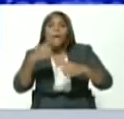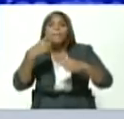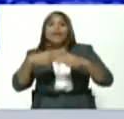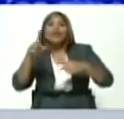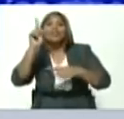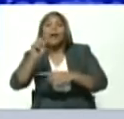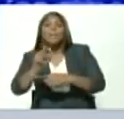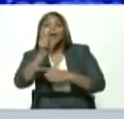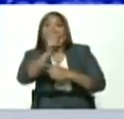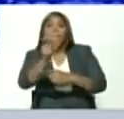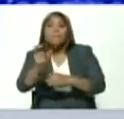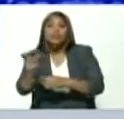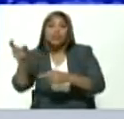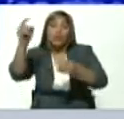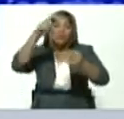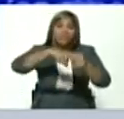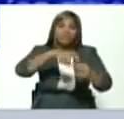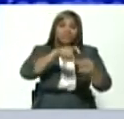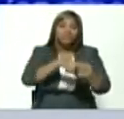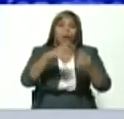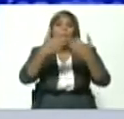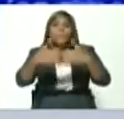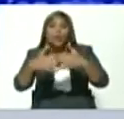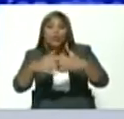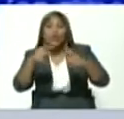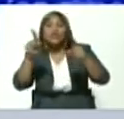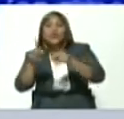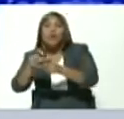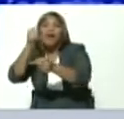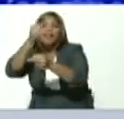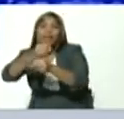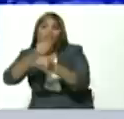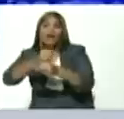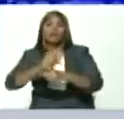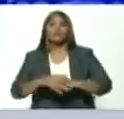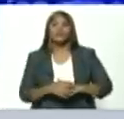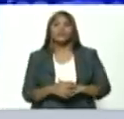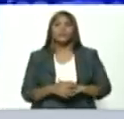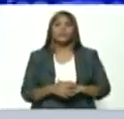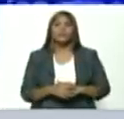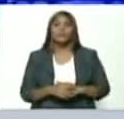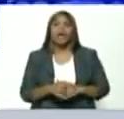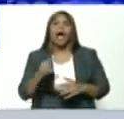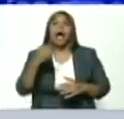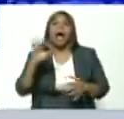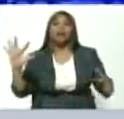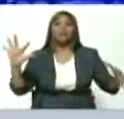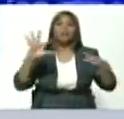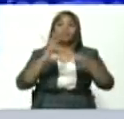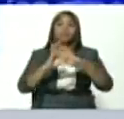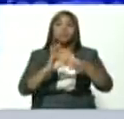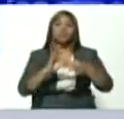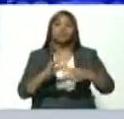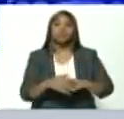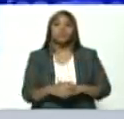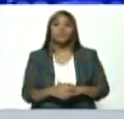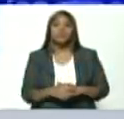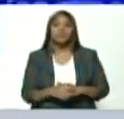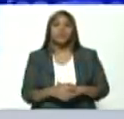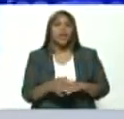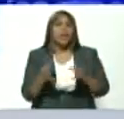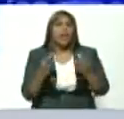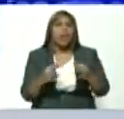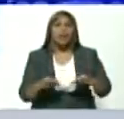la comunera en tanto productores como trabajadores y trabajadoras es decir ahí la alianza se daría creo que de manera